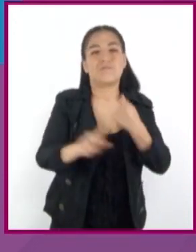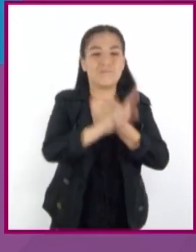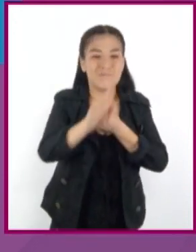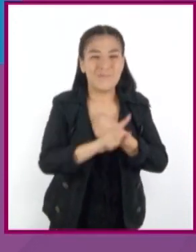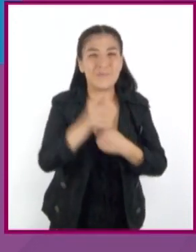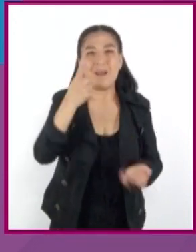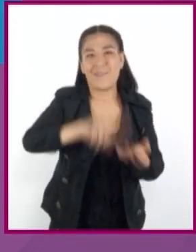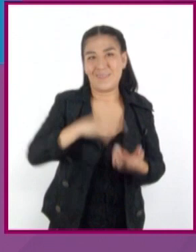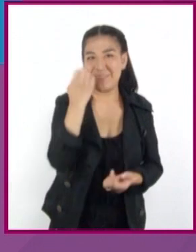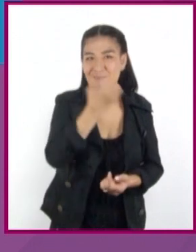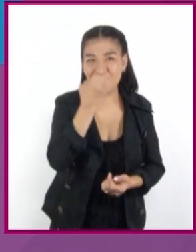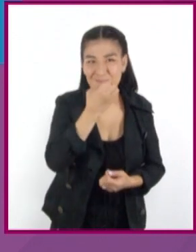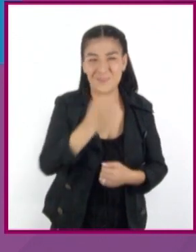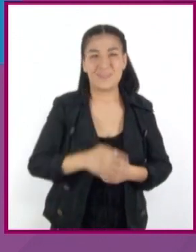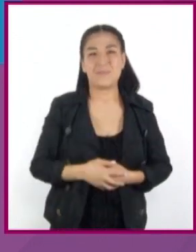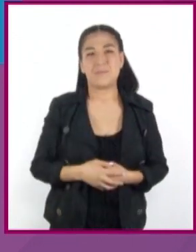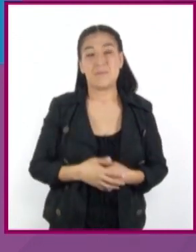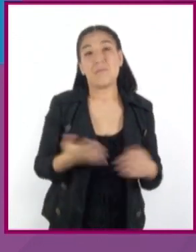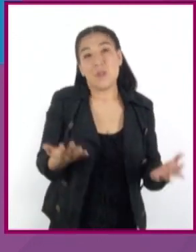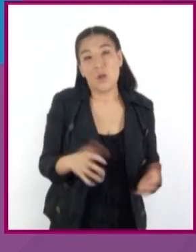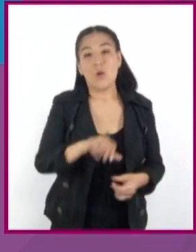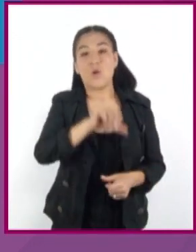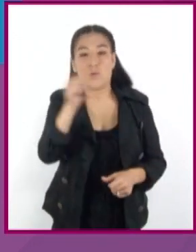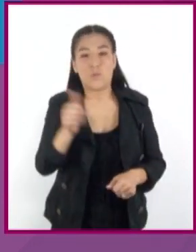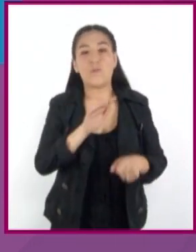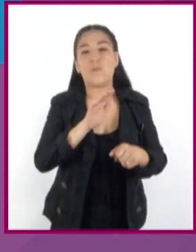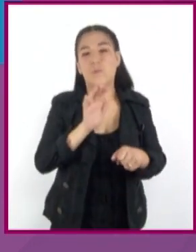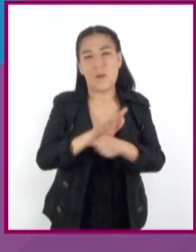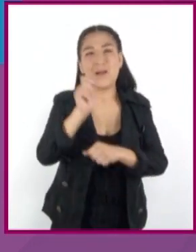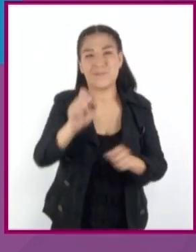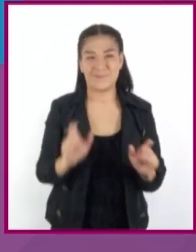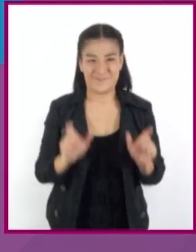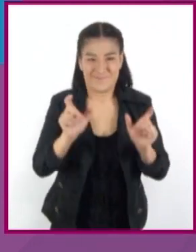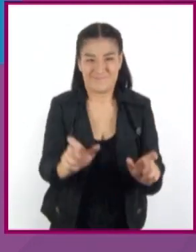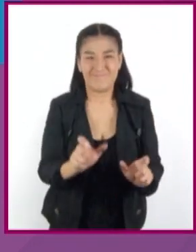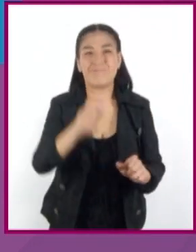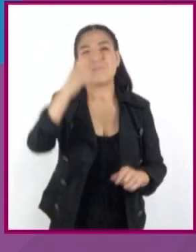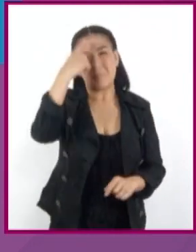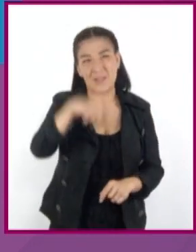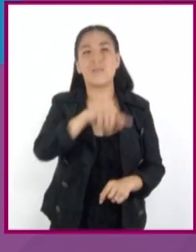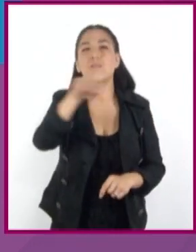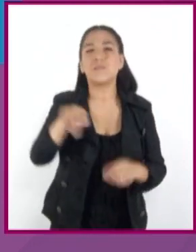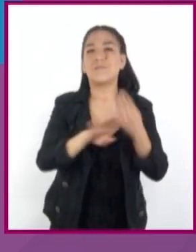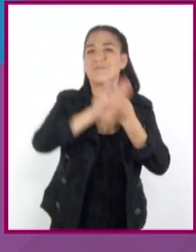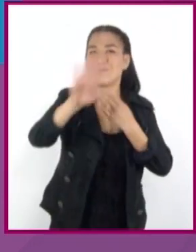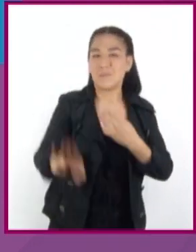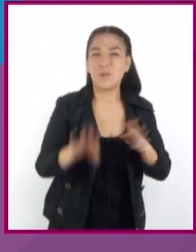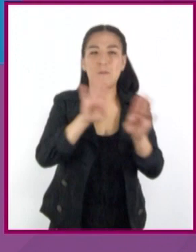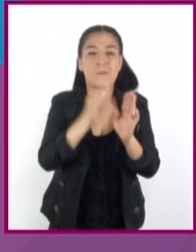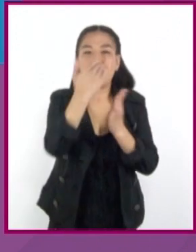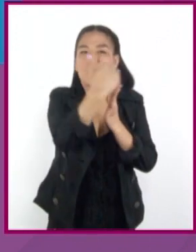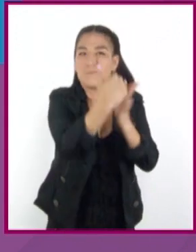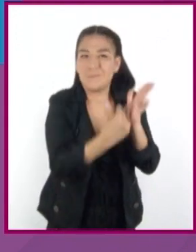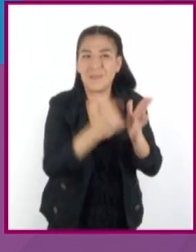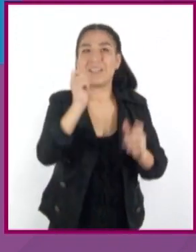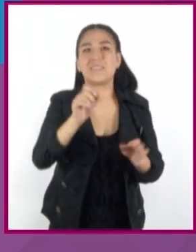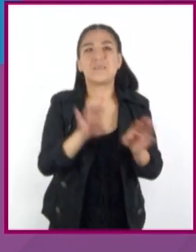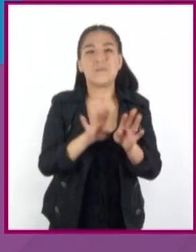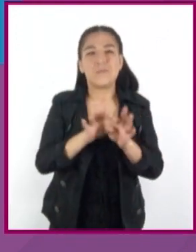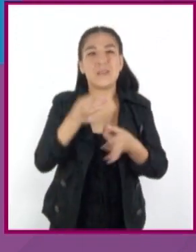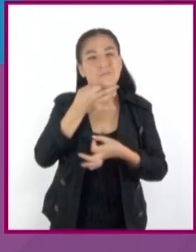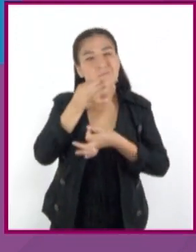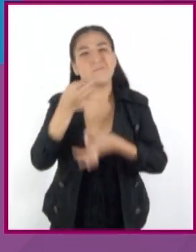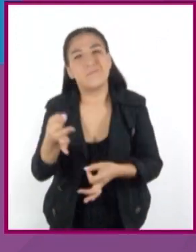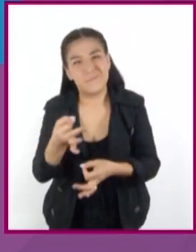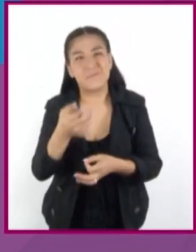escolares. Mientras que los factores de protección son las circunstancias de nuestra vida que reducen las posibilidades de engancharnos con